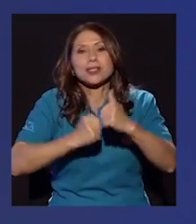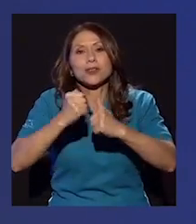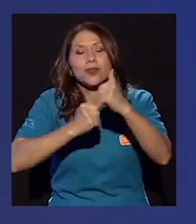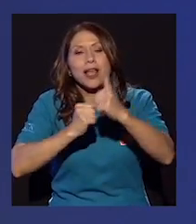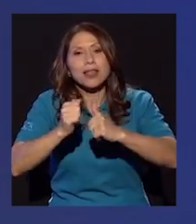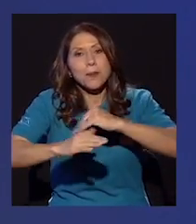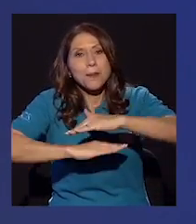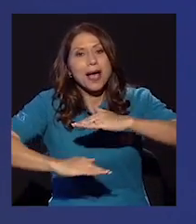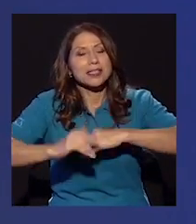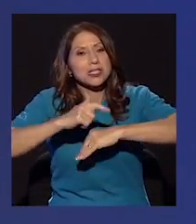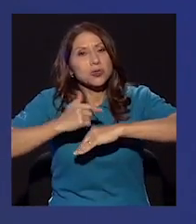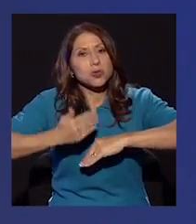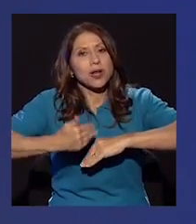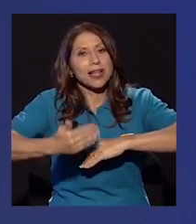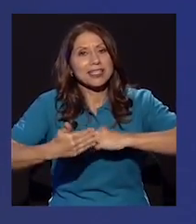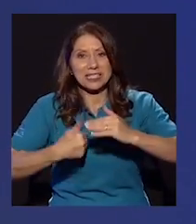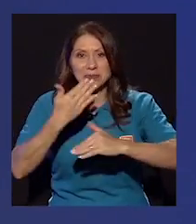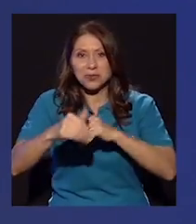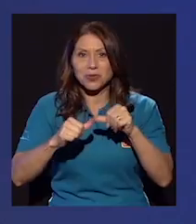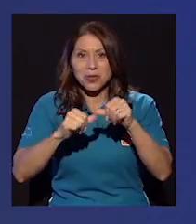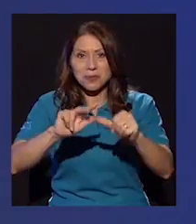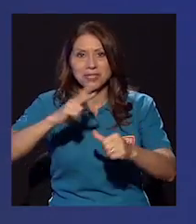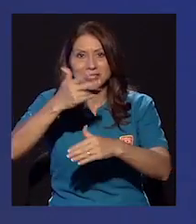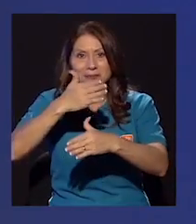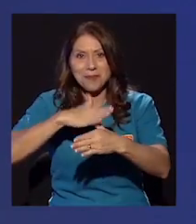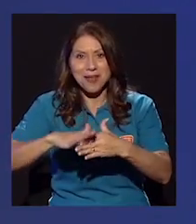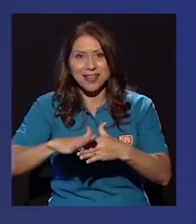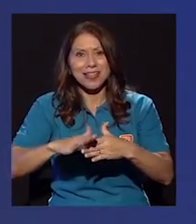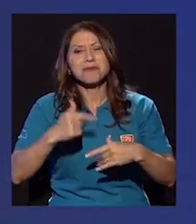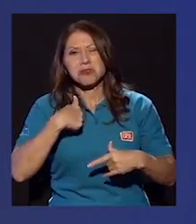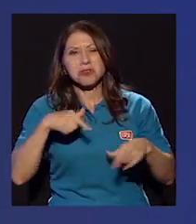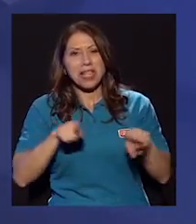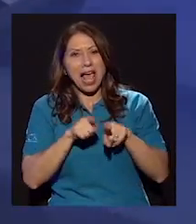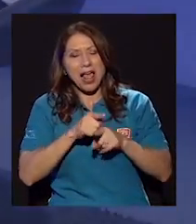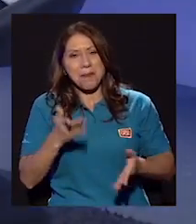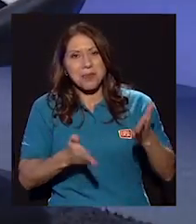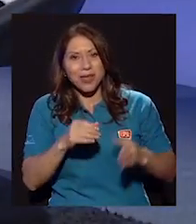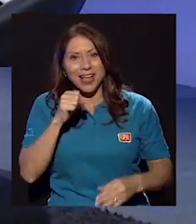tonalidades. Regresamos en un tercer bloque que yo creo que hasta me va a animar a cantar.